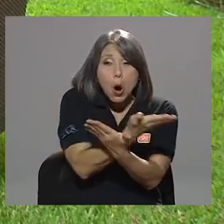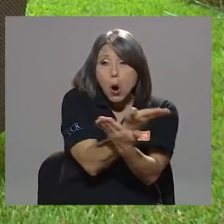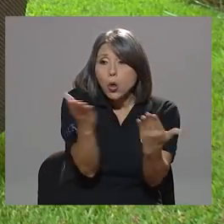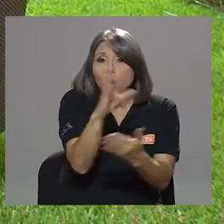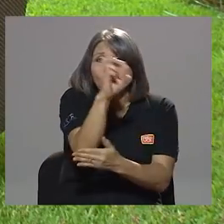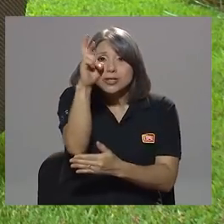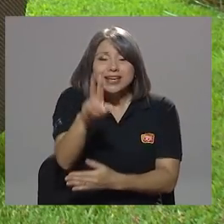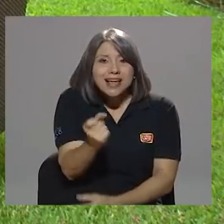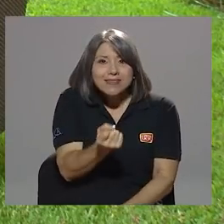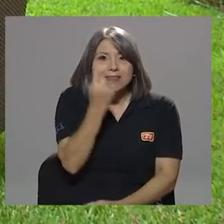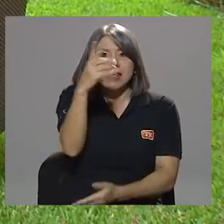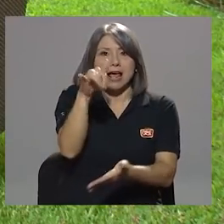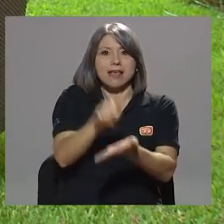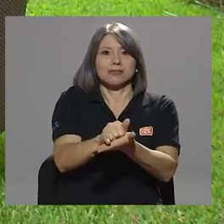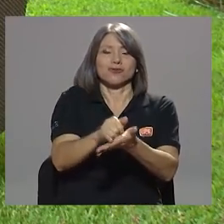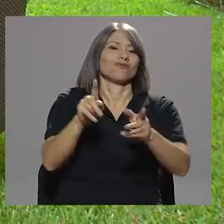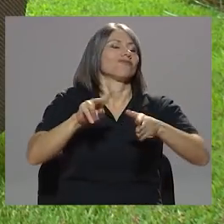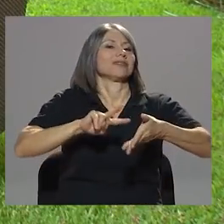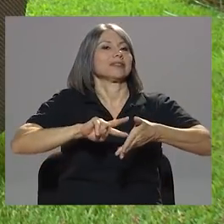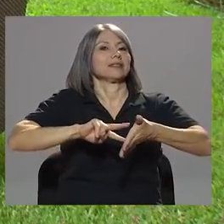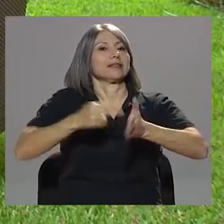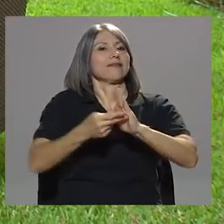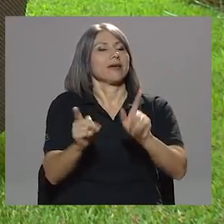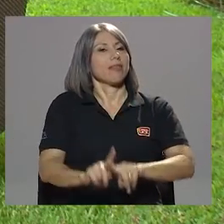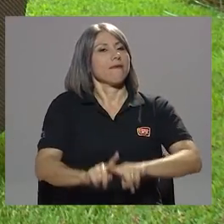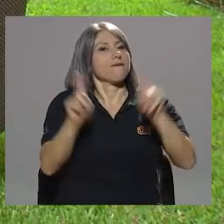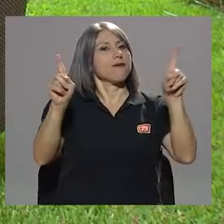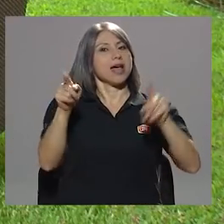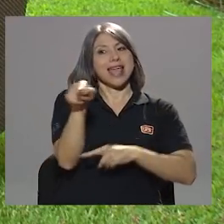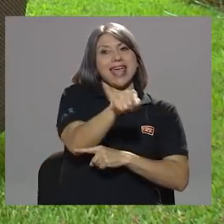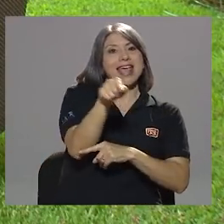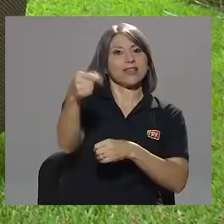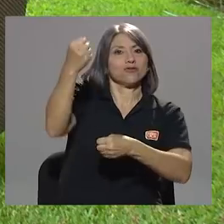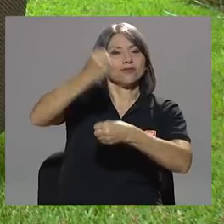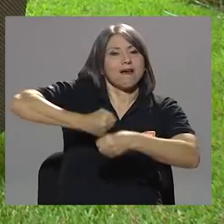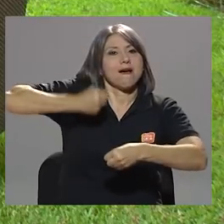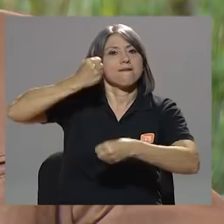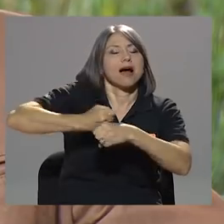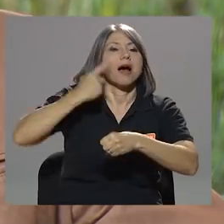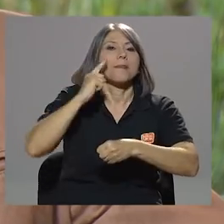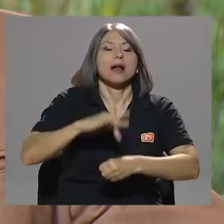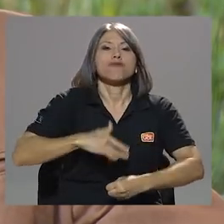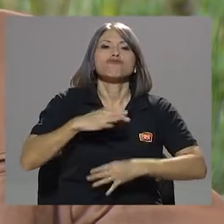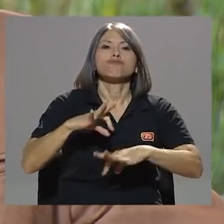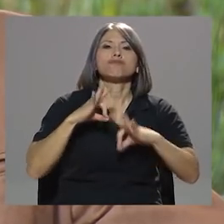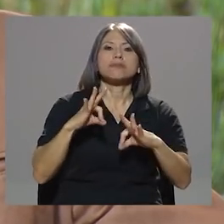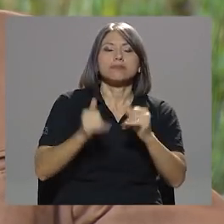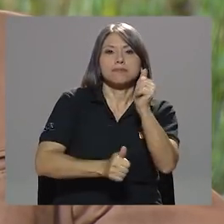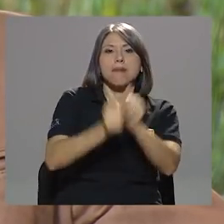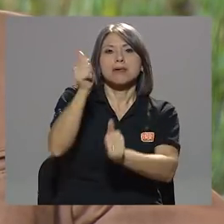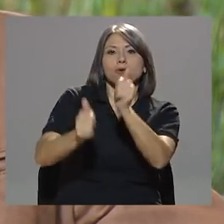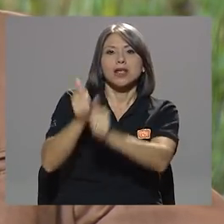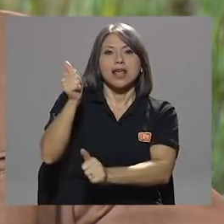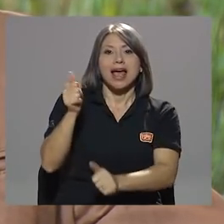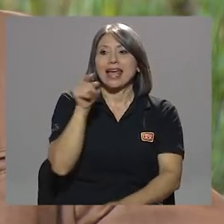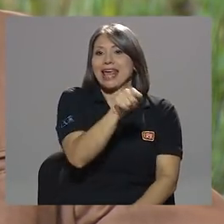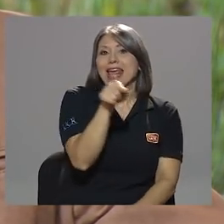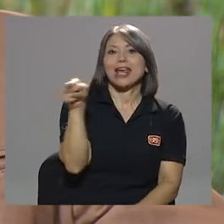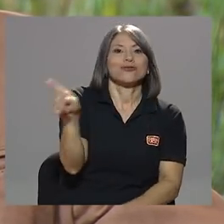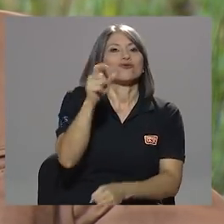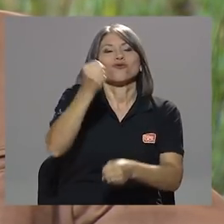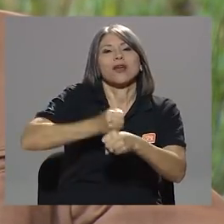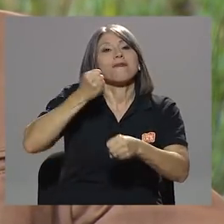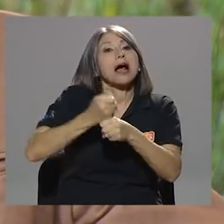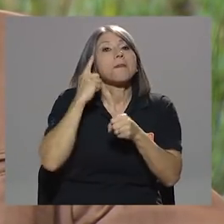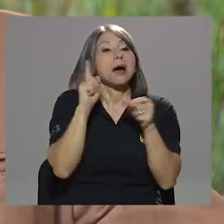pues sería otra historia. Ellos trabajan para el bienestar de la mayoría, no para las